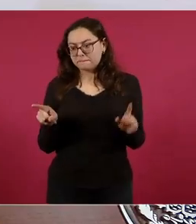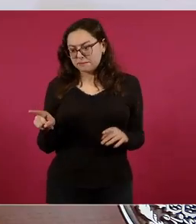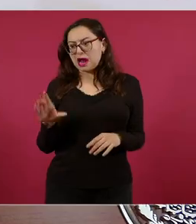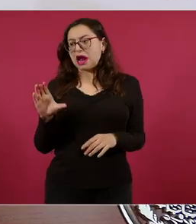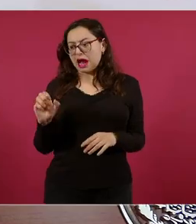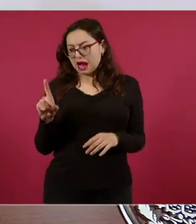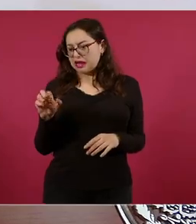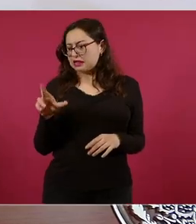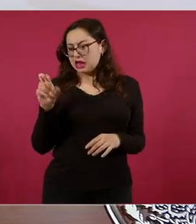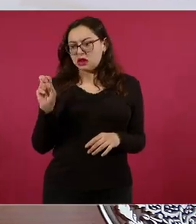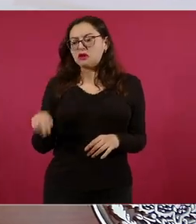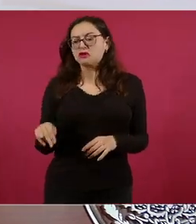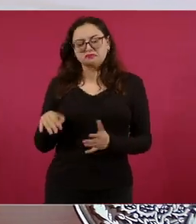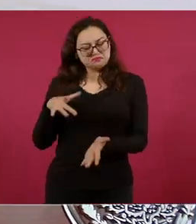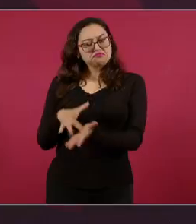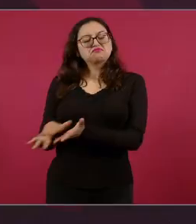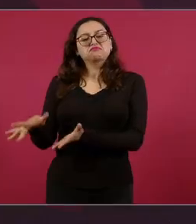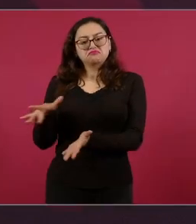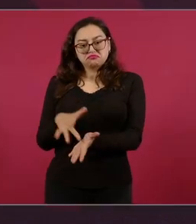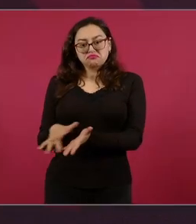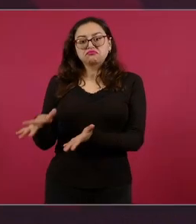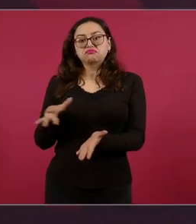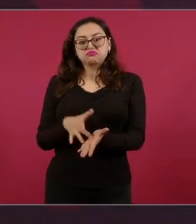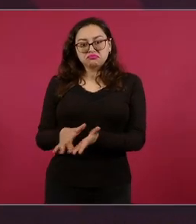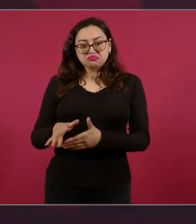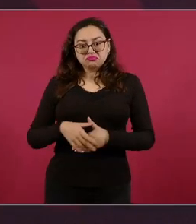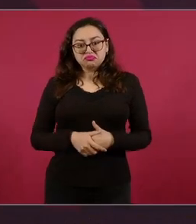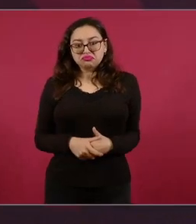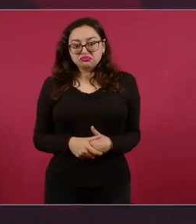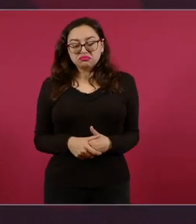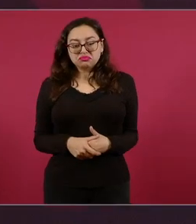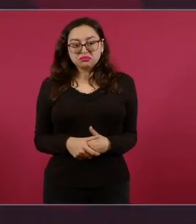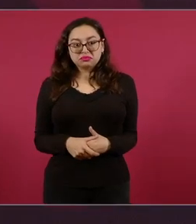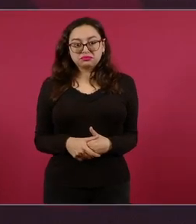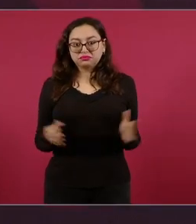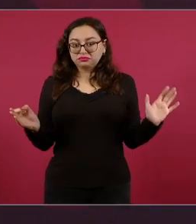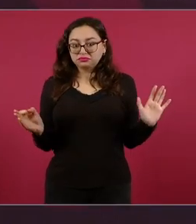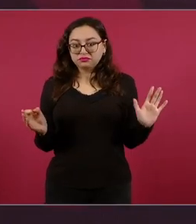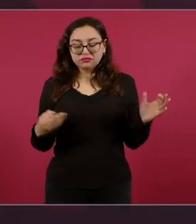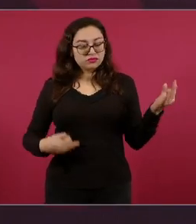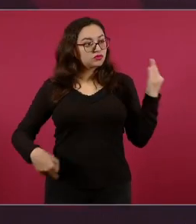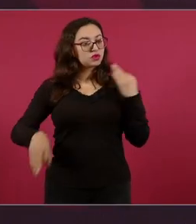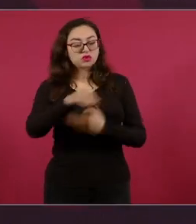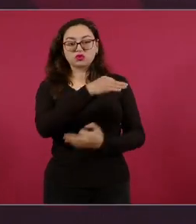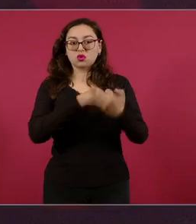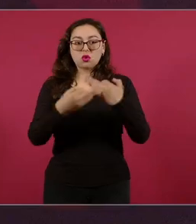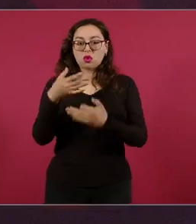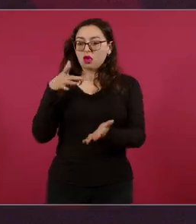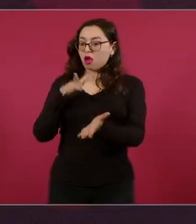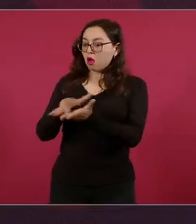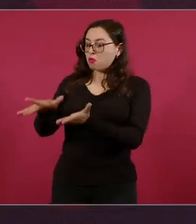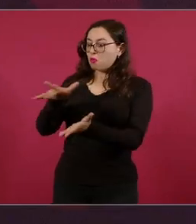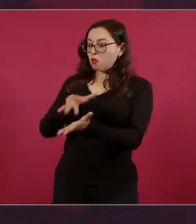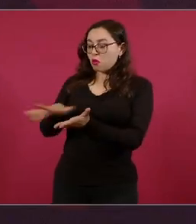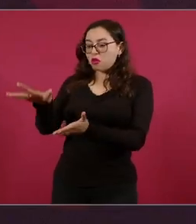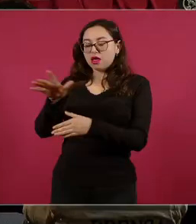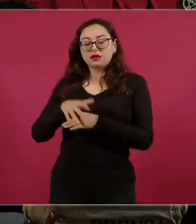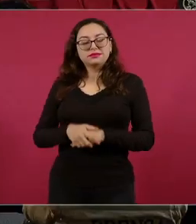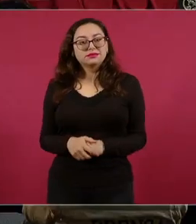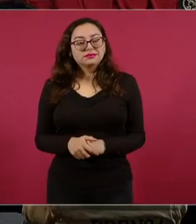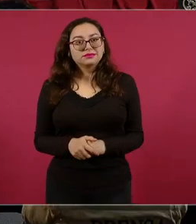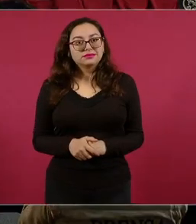pseudo-intelectuales mexicanos, todos a favor del fraude, los abajo firmantes,